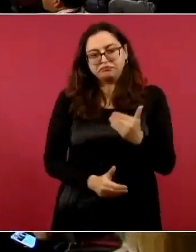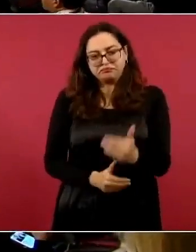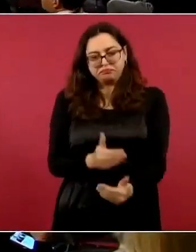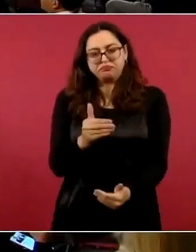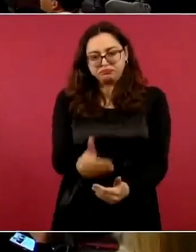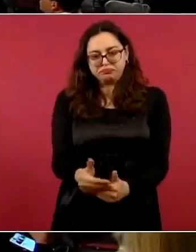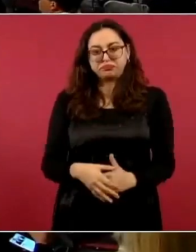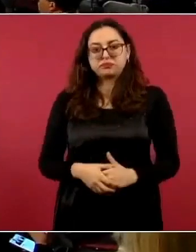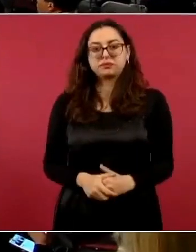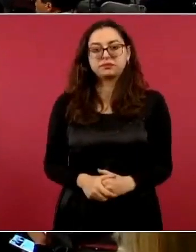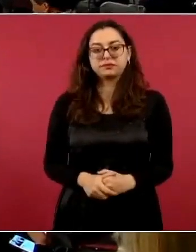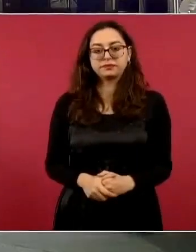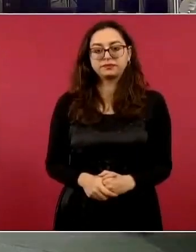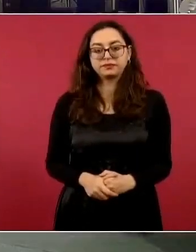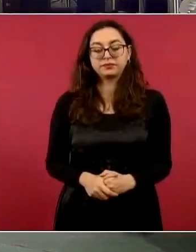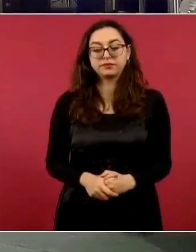Sí, en el caso de la…